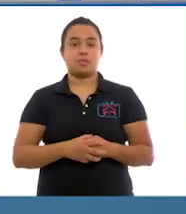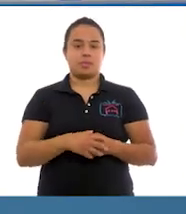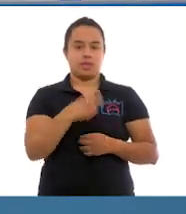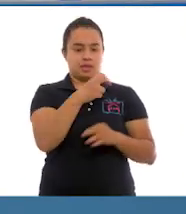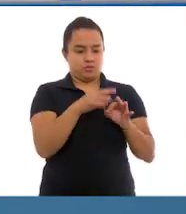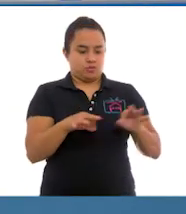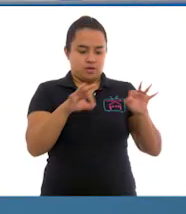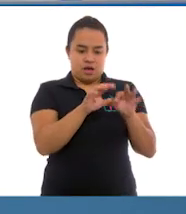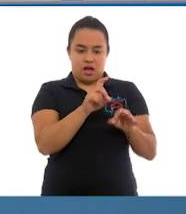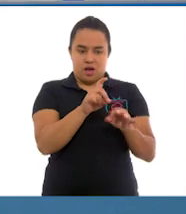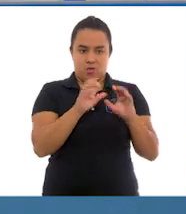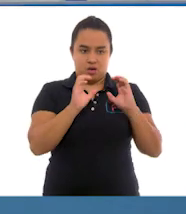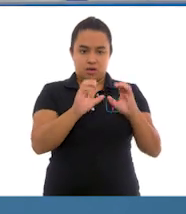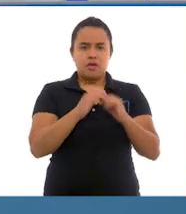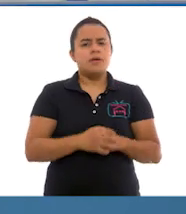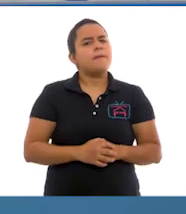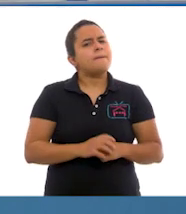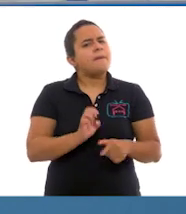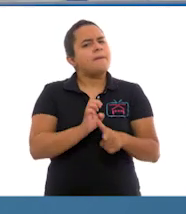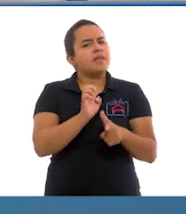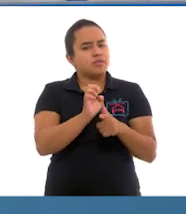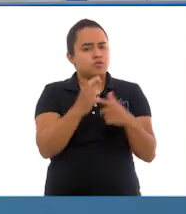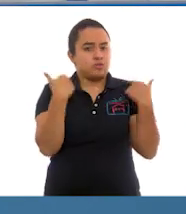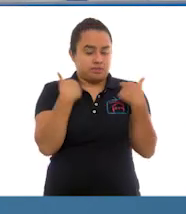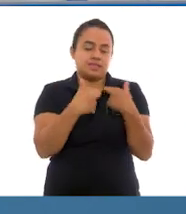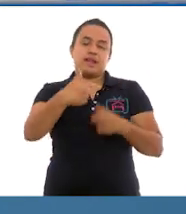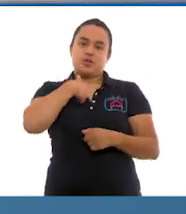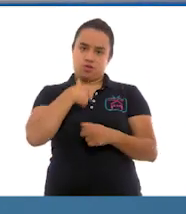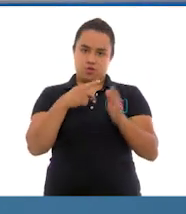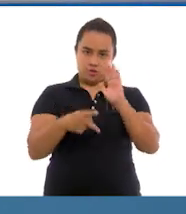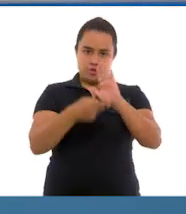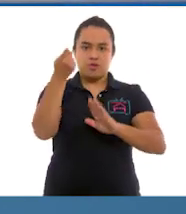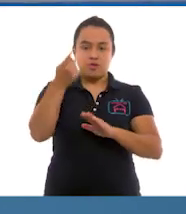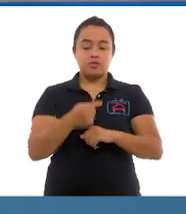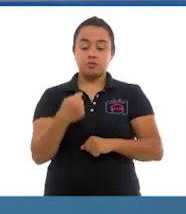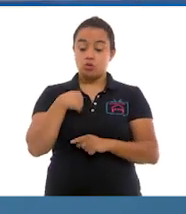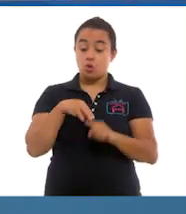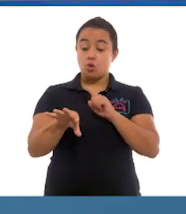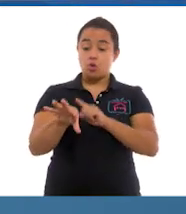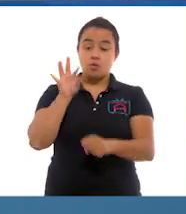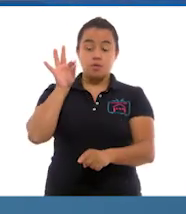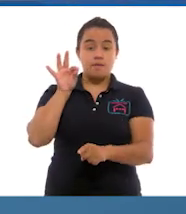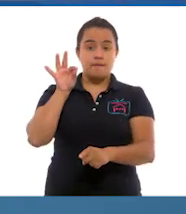Muy bien. Entonces, maestra, continúo yo, ¿sí? Y elijo